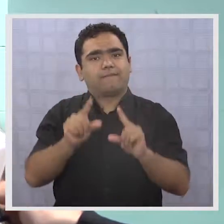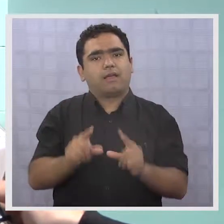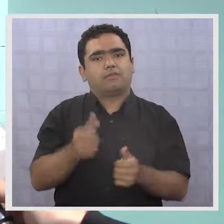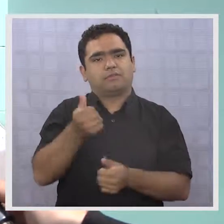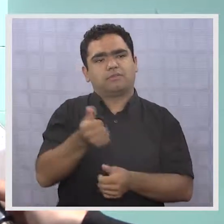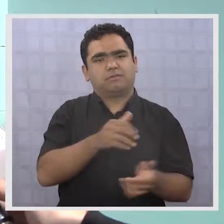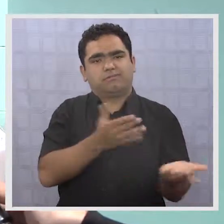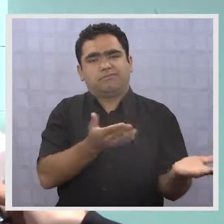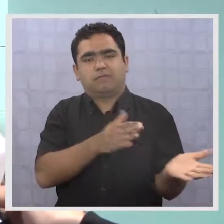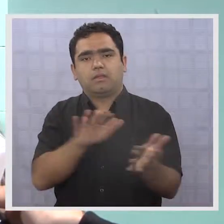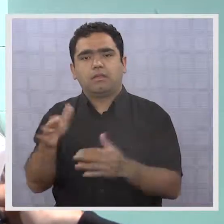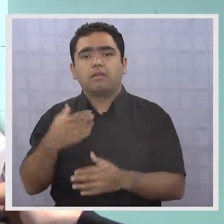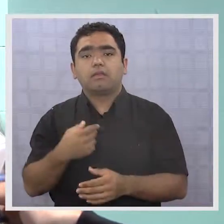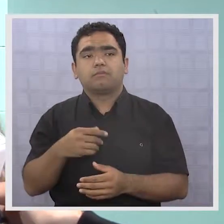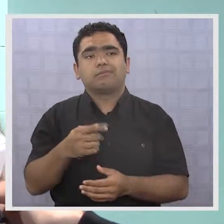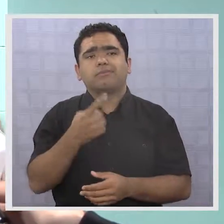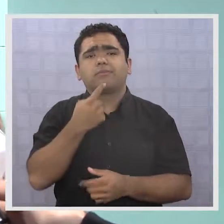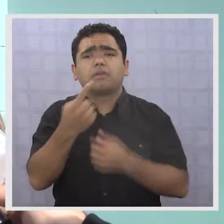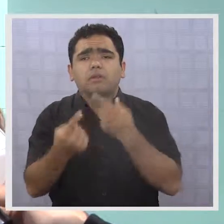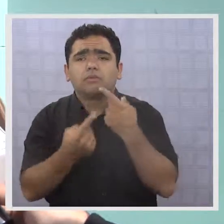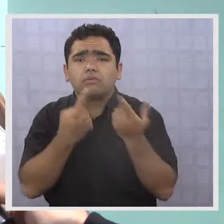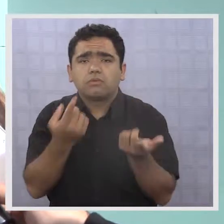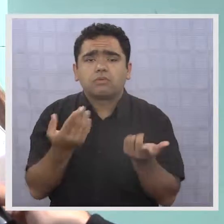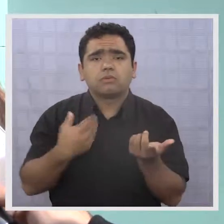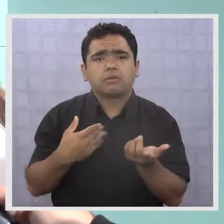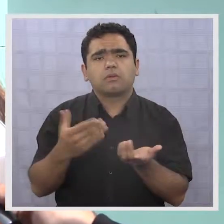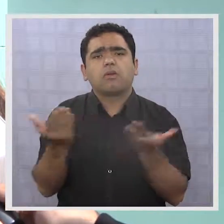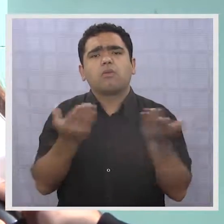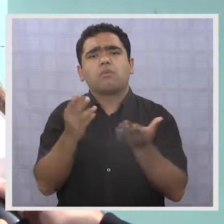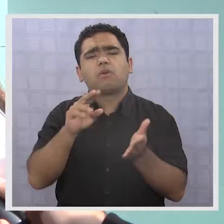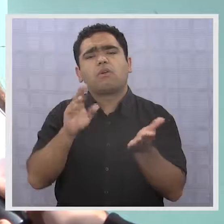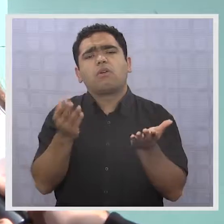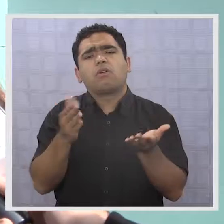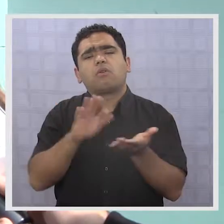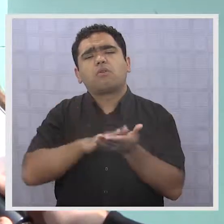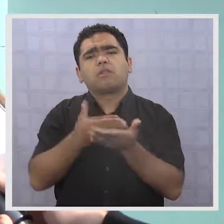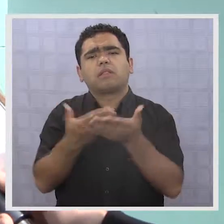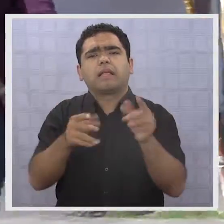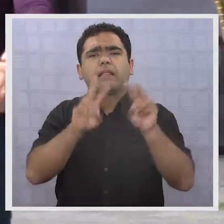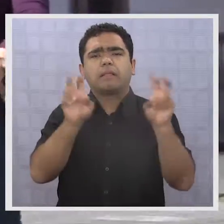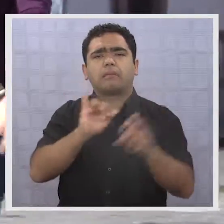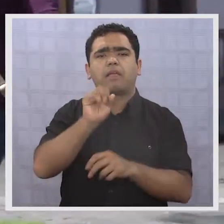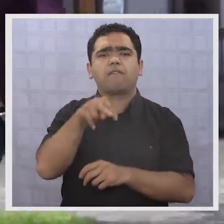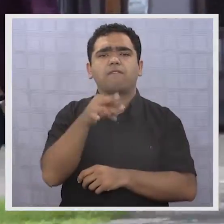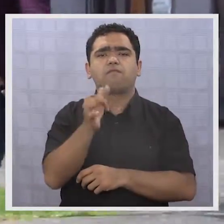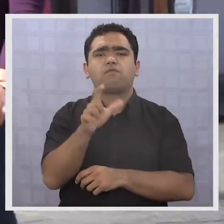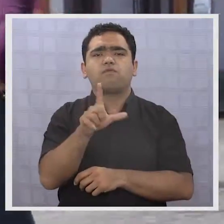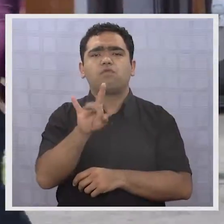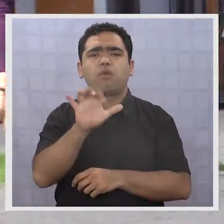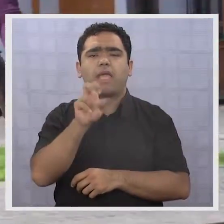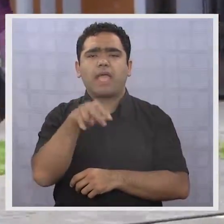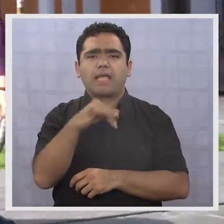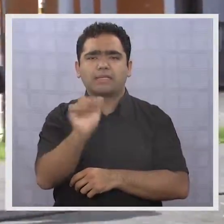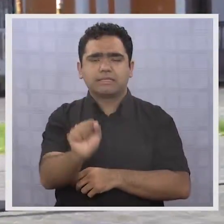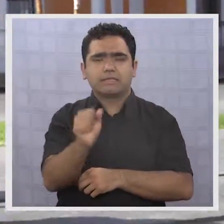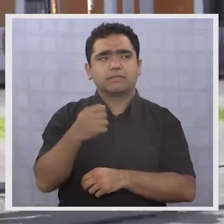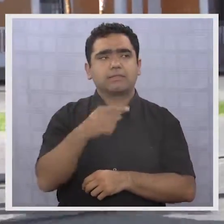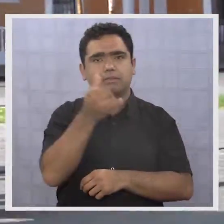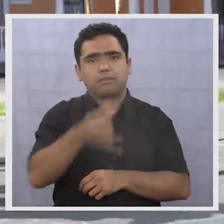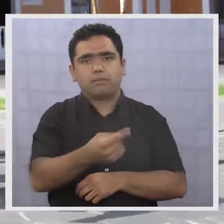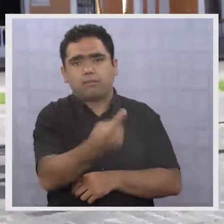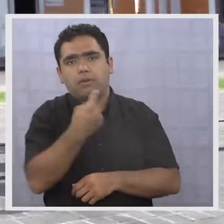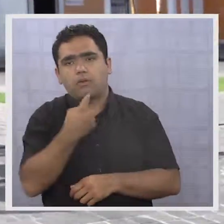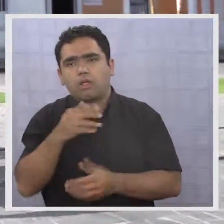si acaso acá en el hostal tenemos incluso hasta protección. Les preocupa mucho eso y